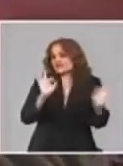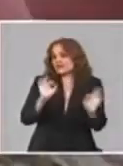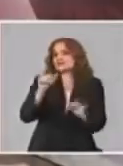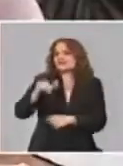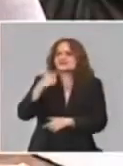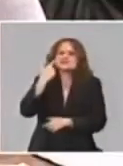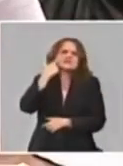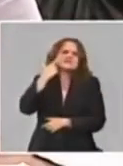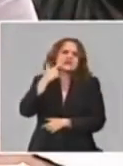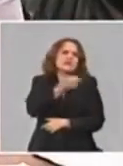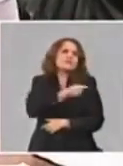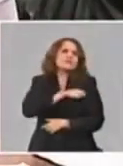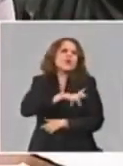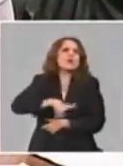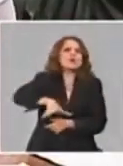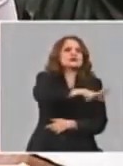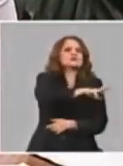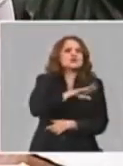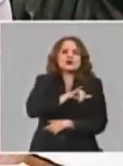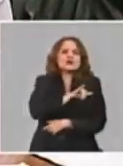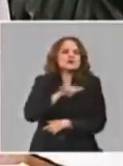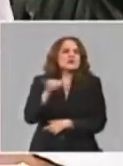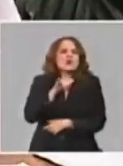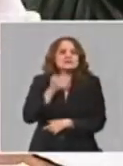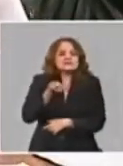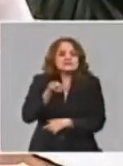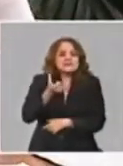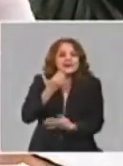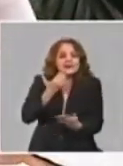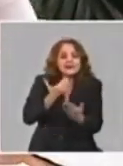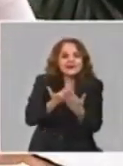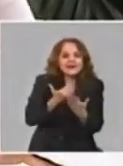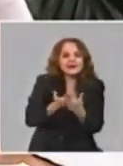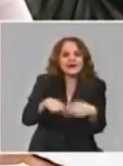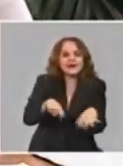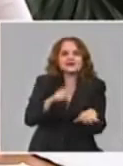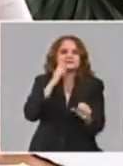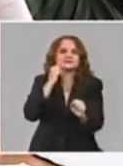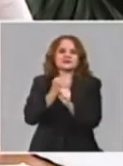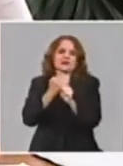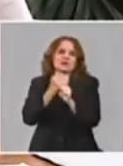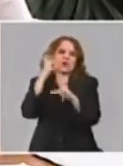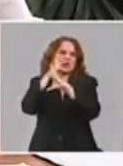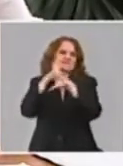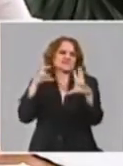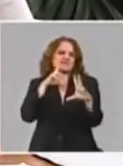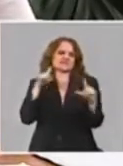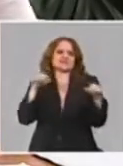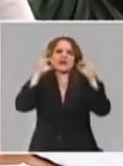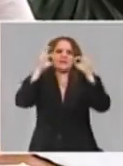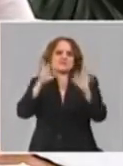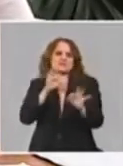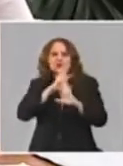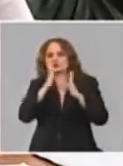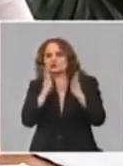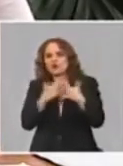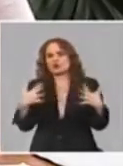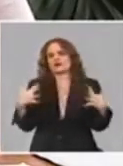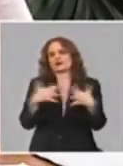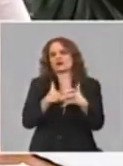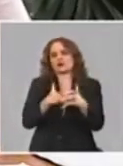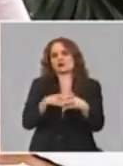nuestra población se ha sentido muy cercana al trabajo de la ciencia con relación a la COVID. Tengo muchísimos ejemplos, pudiera poner